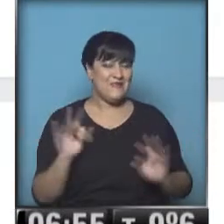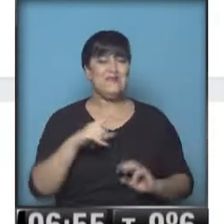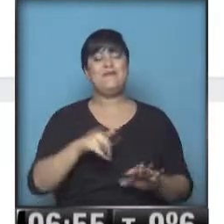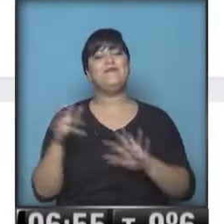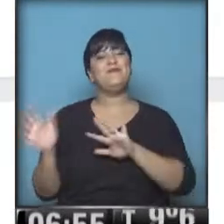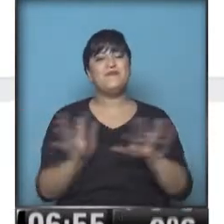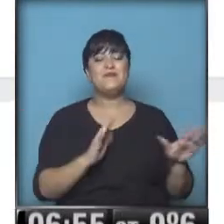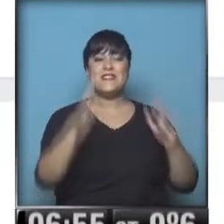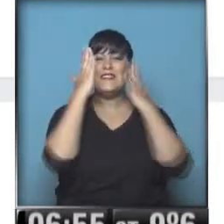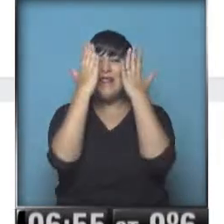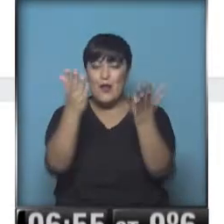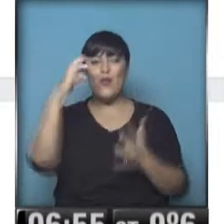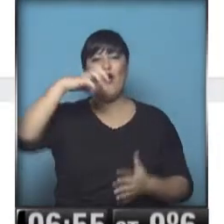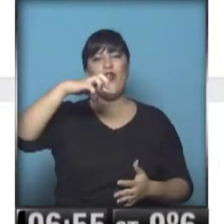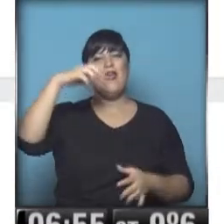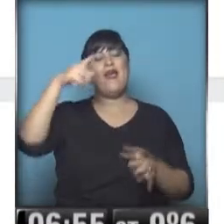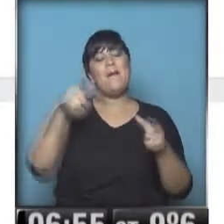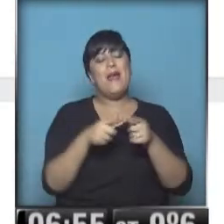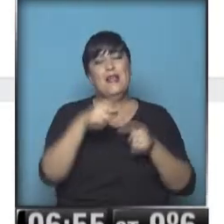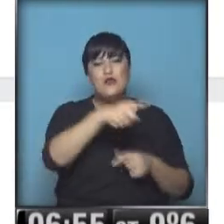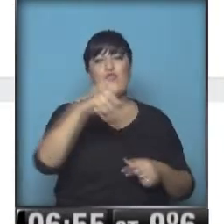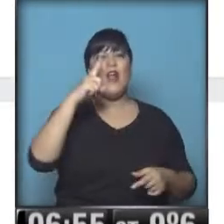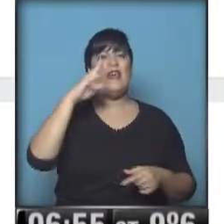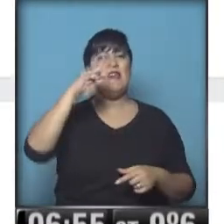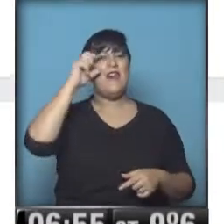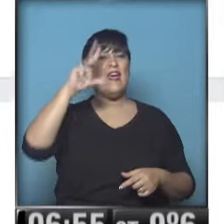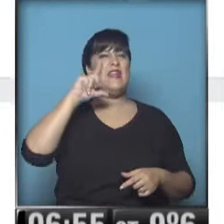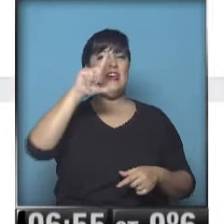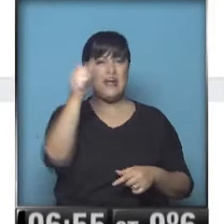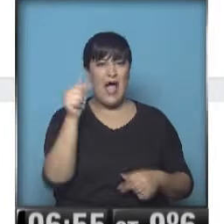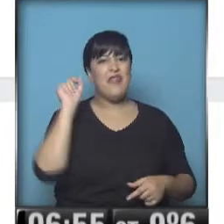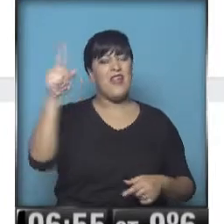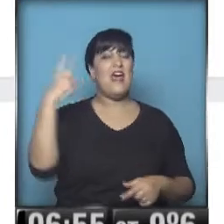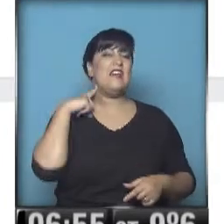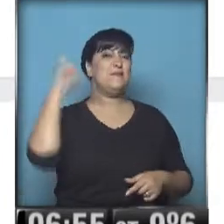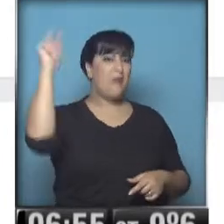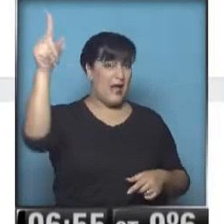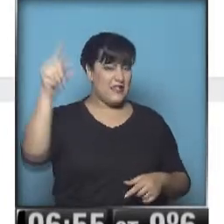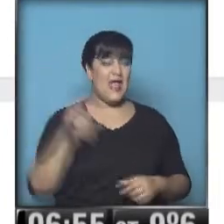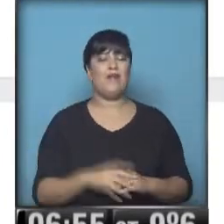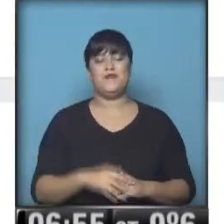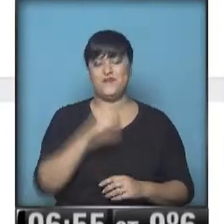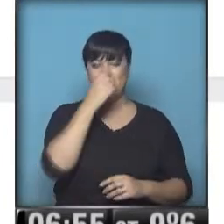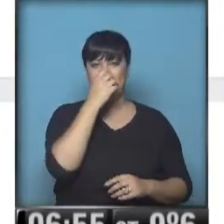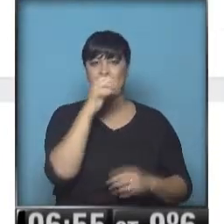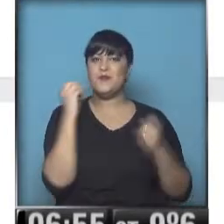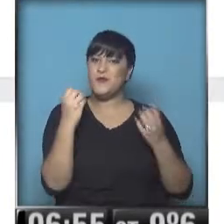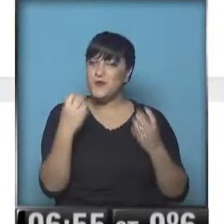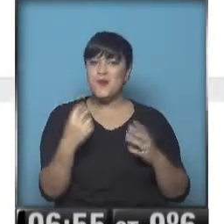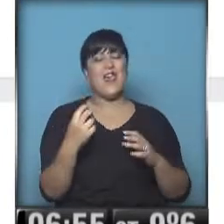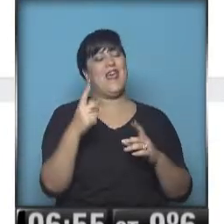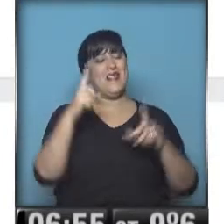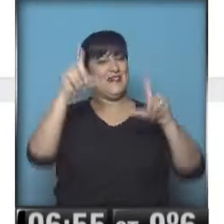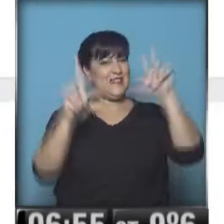la península ibérica. Alejandro Sobrino Nolano dice, saludos desde Valencia, España. Muy bien para Alejandro, entonces, que nos mira desde España.